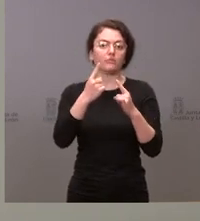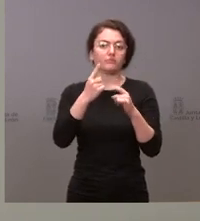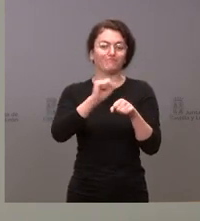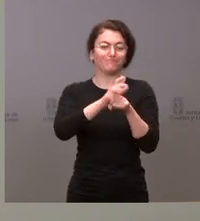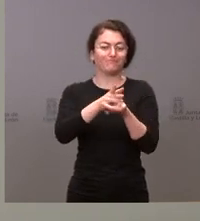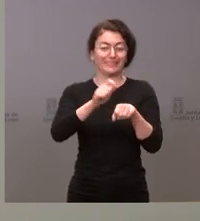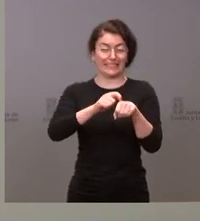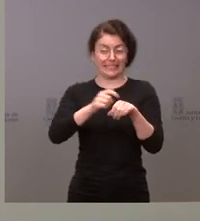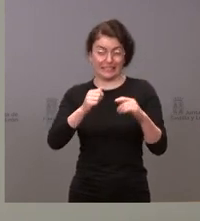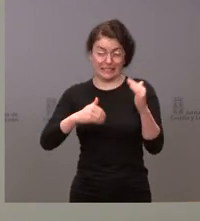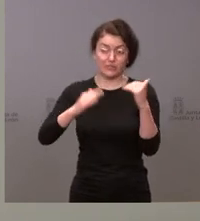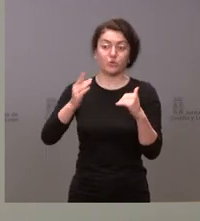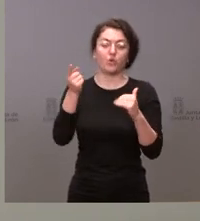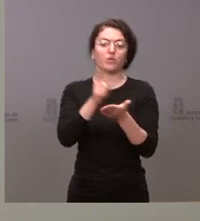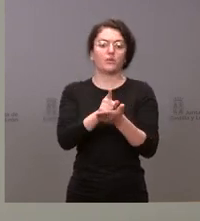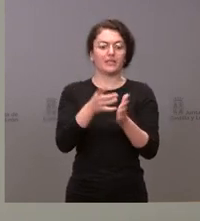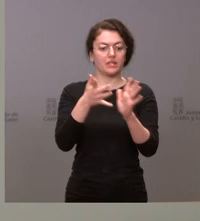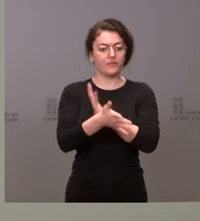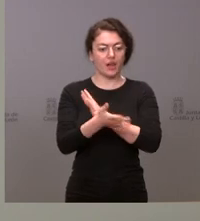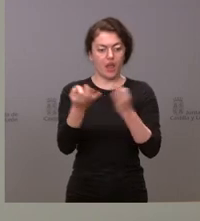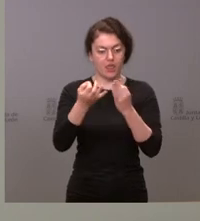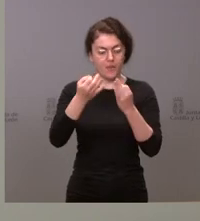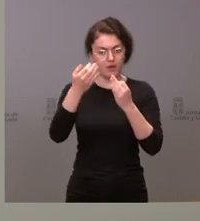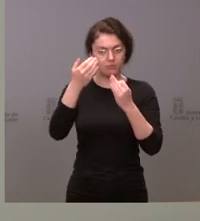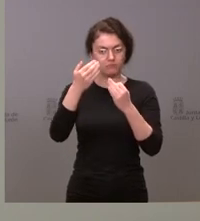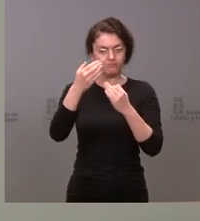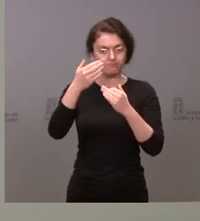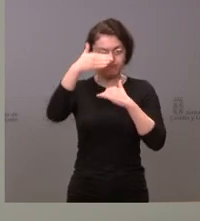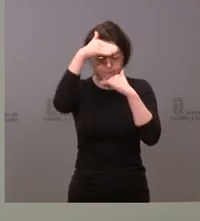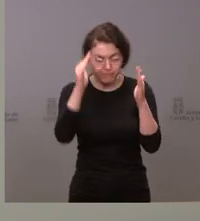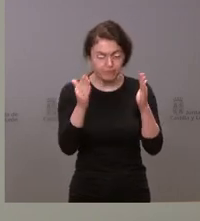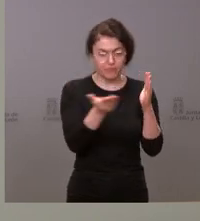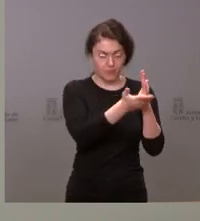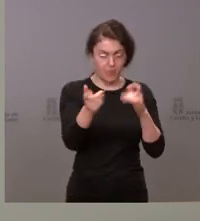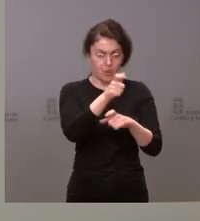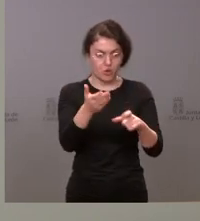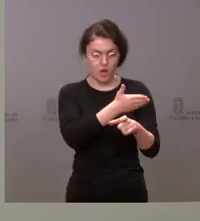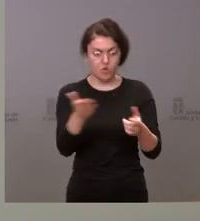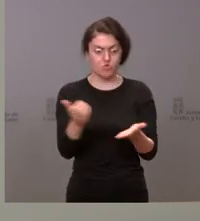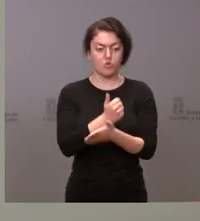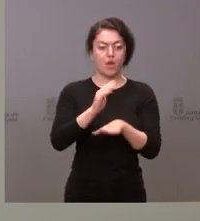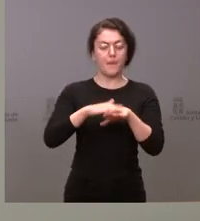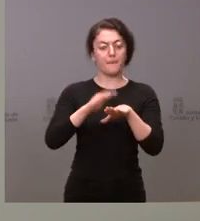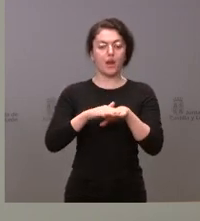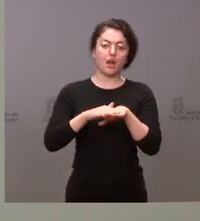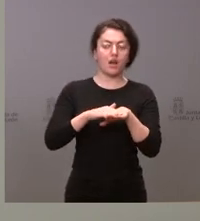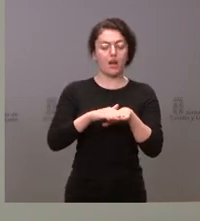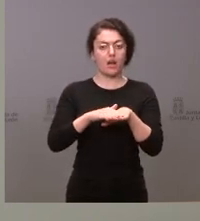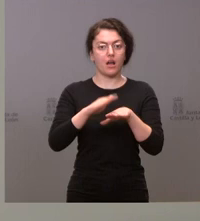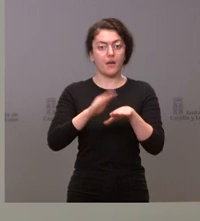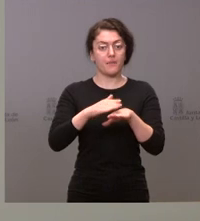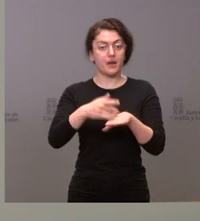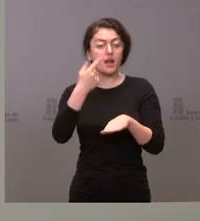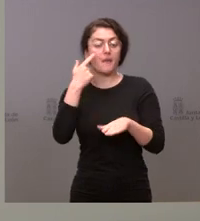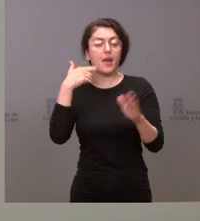tanto, nos debe llevar a la máxima atención al conjunto de los ciudadanos para seguir atentos a la evolución de la pandemia y,